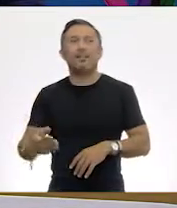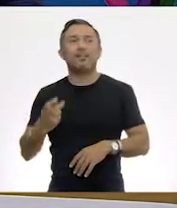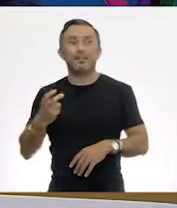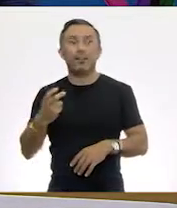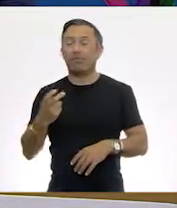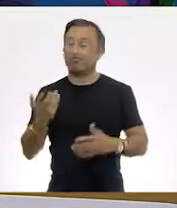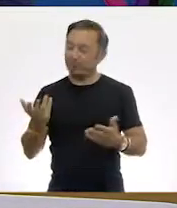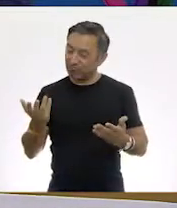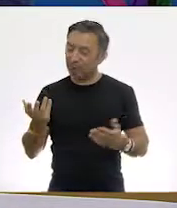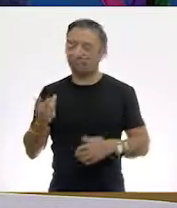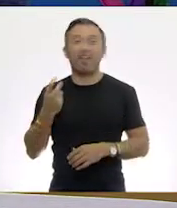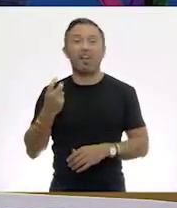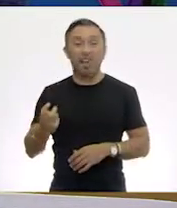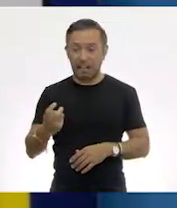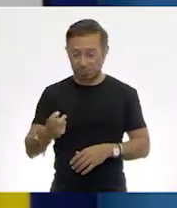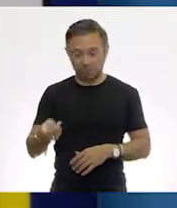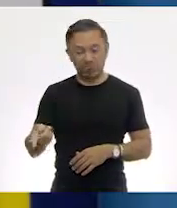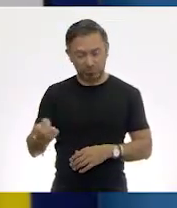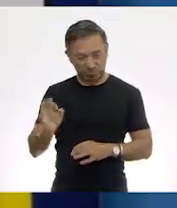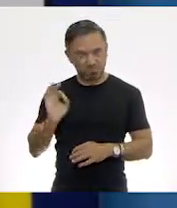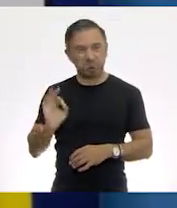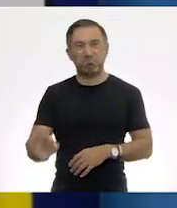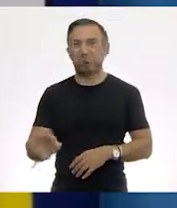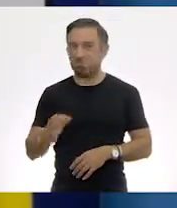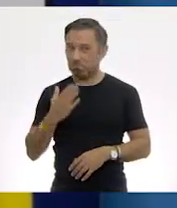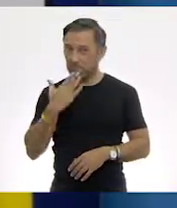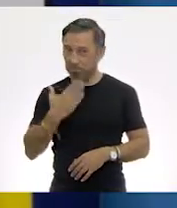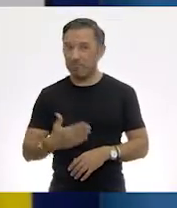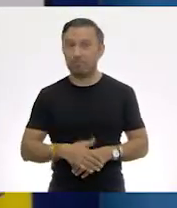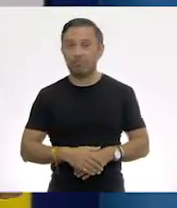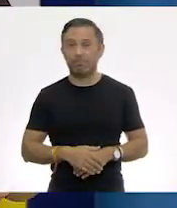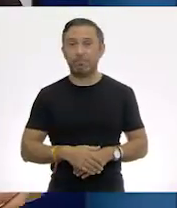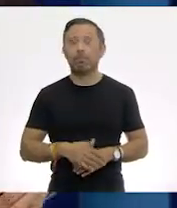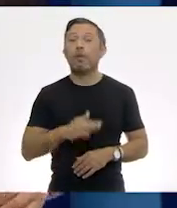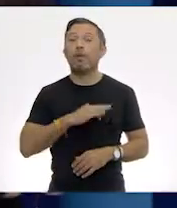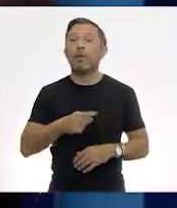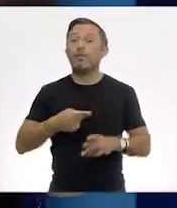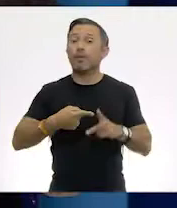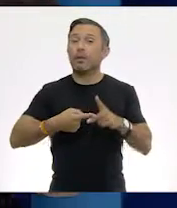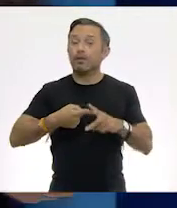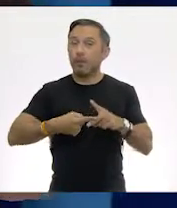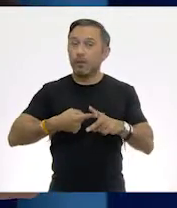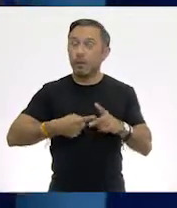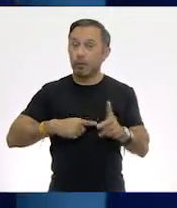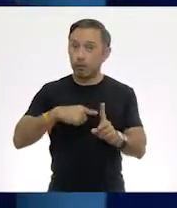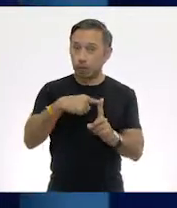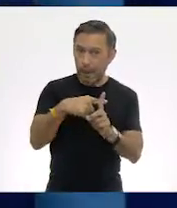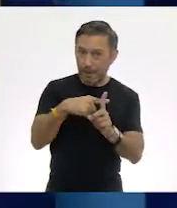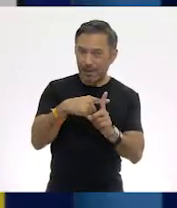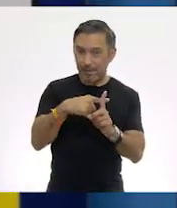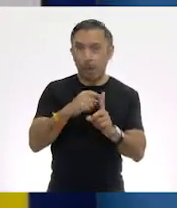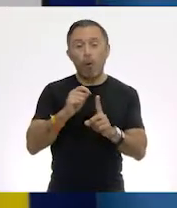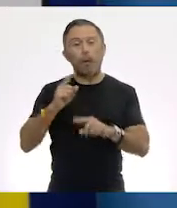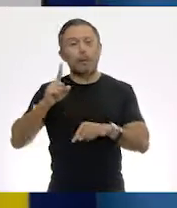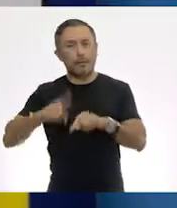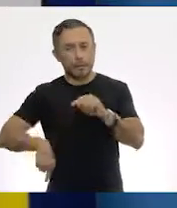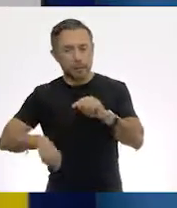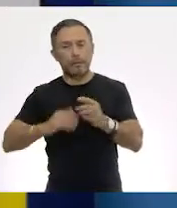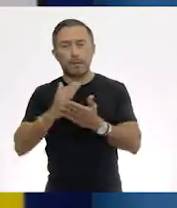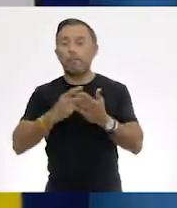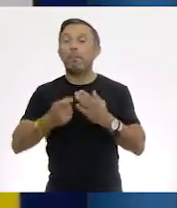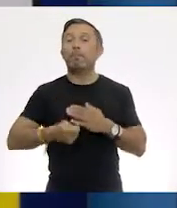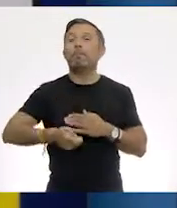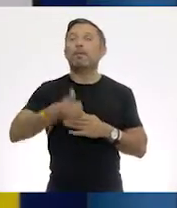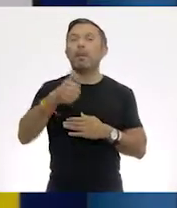Exacto. Estás en lo correcto, Tom. Para poder sumar y restar, primero convertimos a kilogramos.